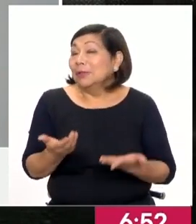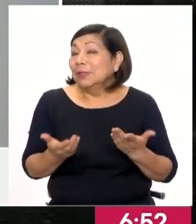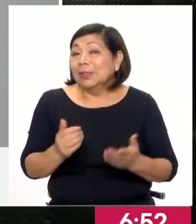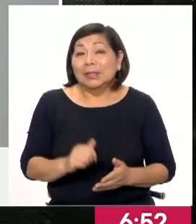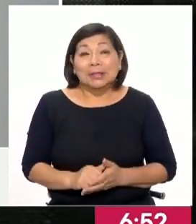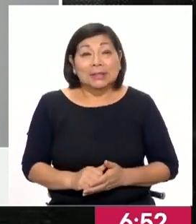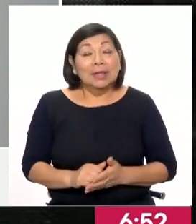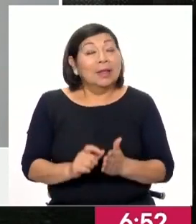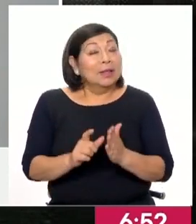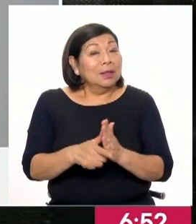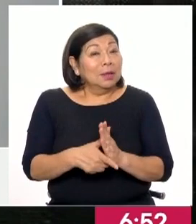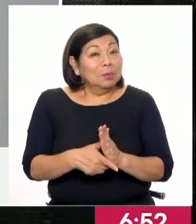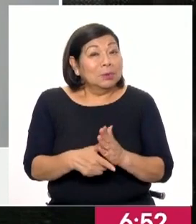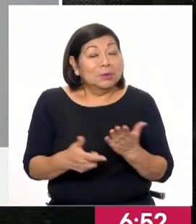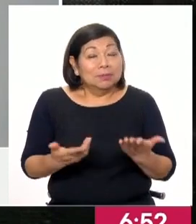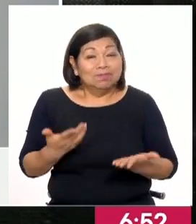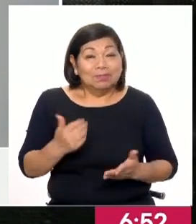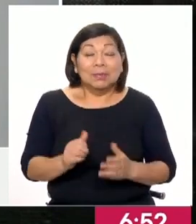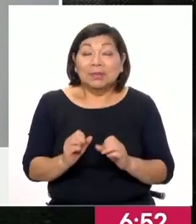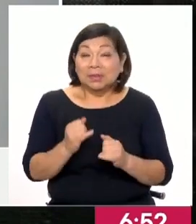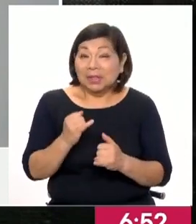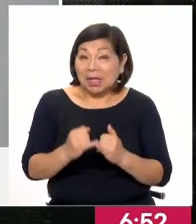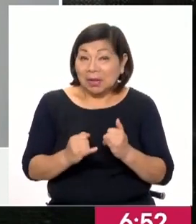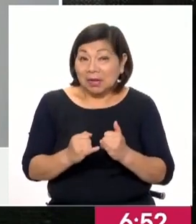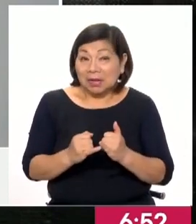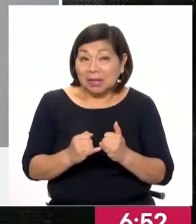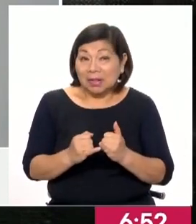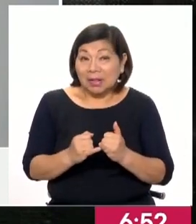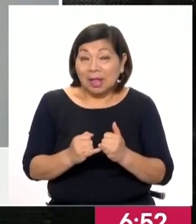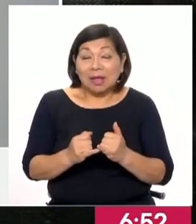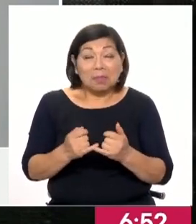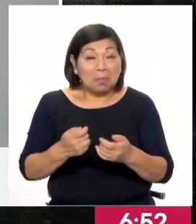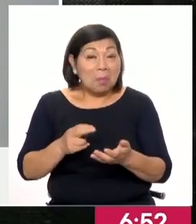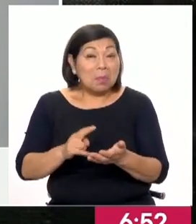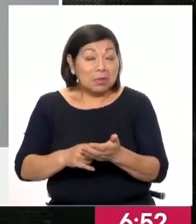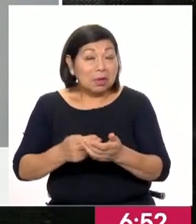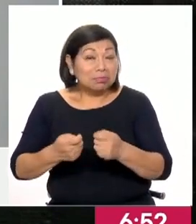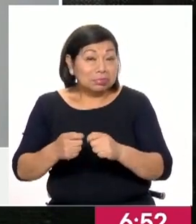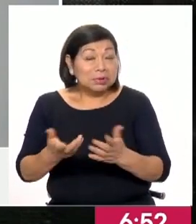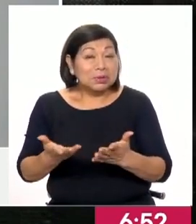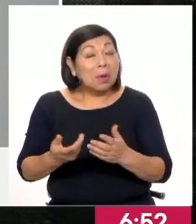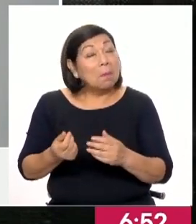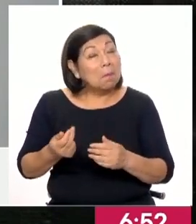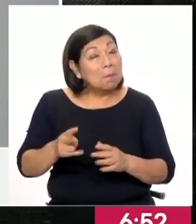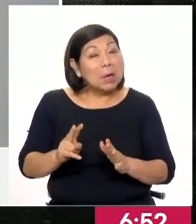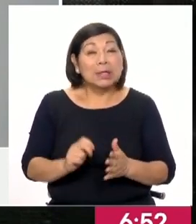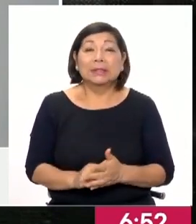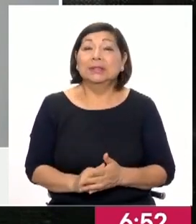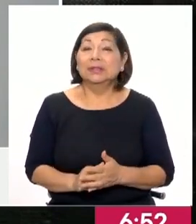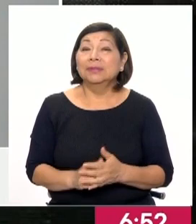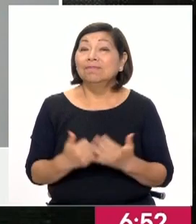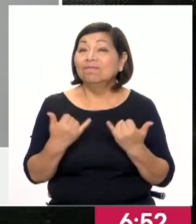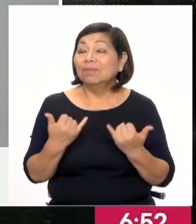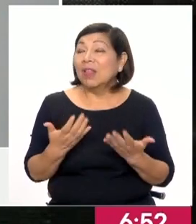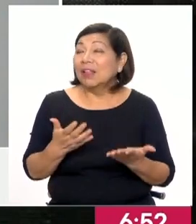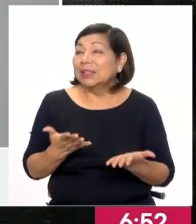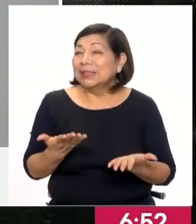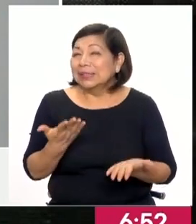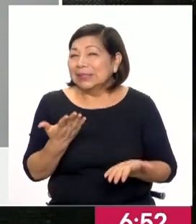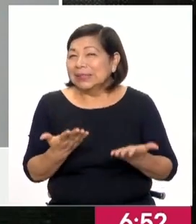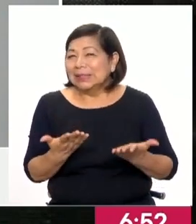después de que termine la campaña de impuesto a la renta, veamos cierta presión al alza. Ahora, eso todavía